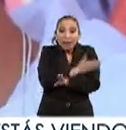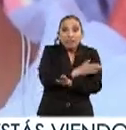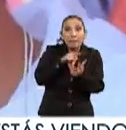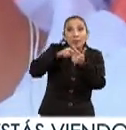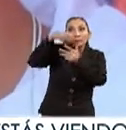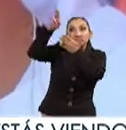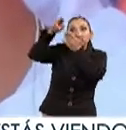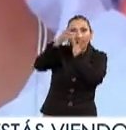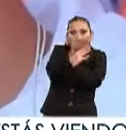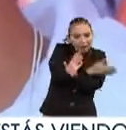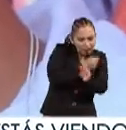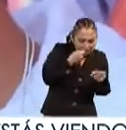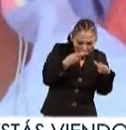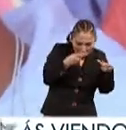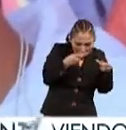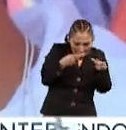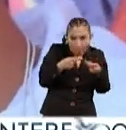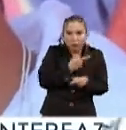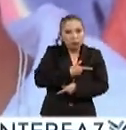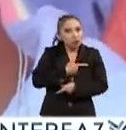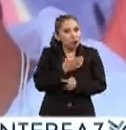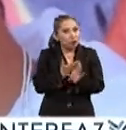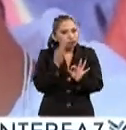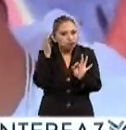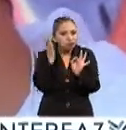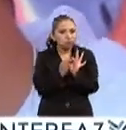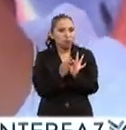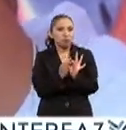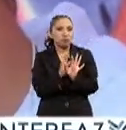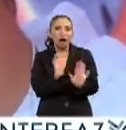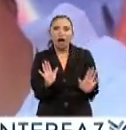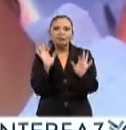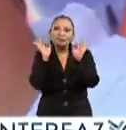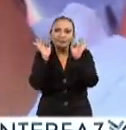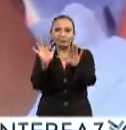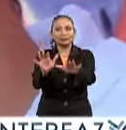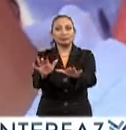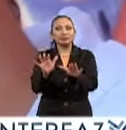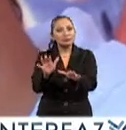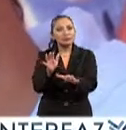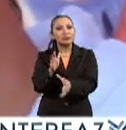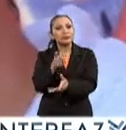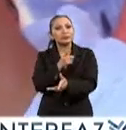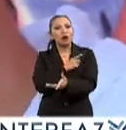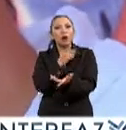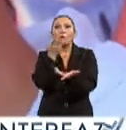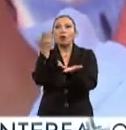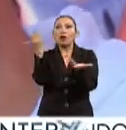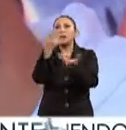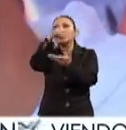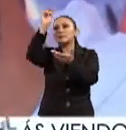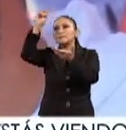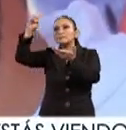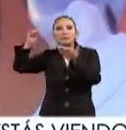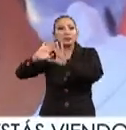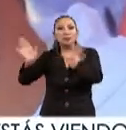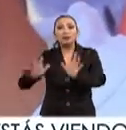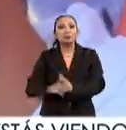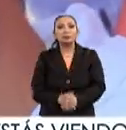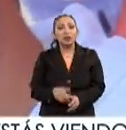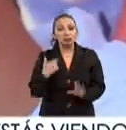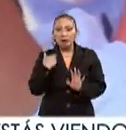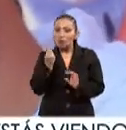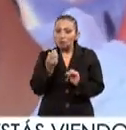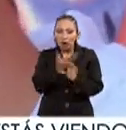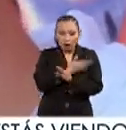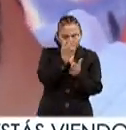de empezar a hacer la pieza final para que cuando sea el momento sea ya literalmente solo dedicarme a hacer la pieza soy